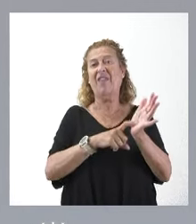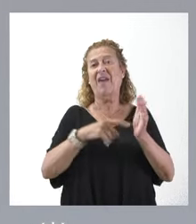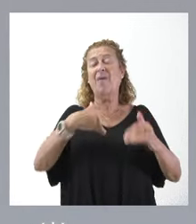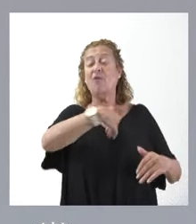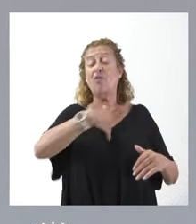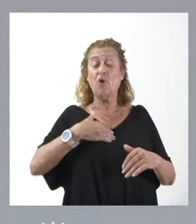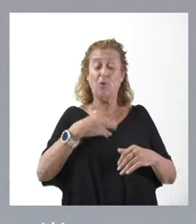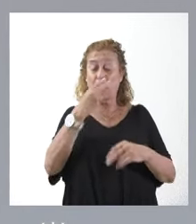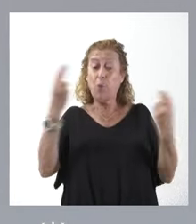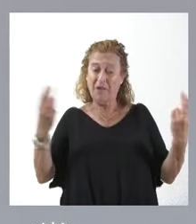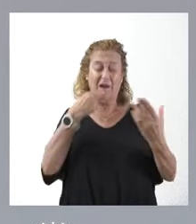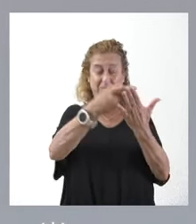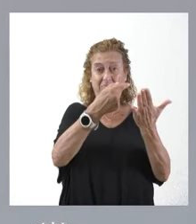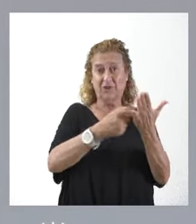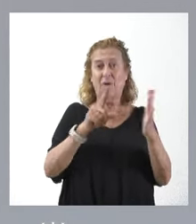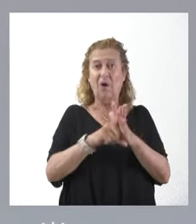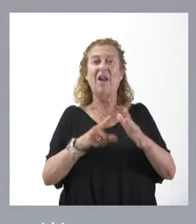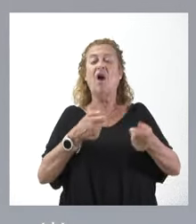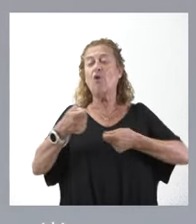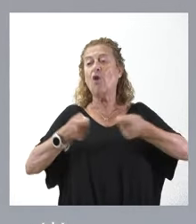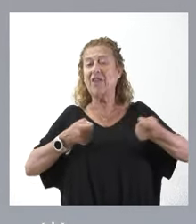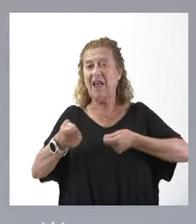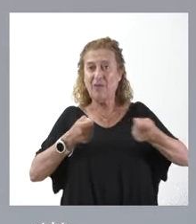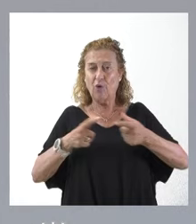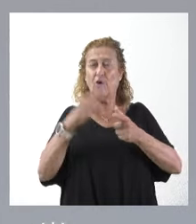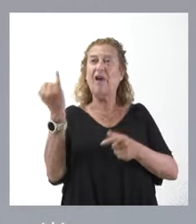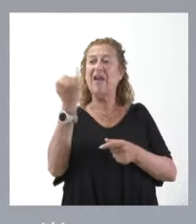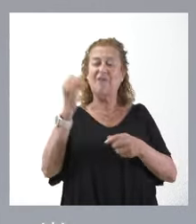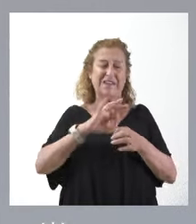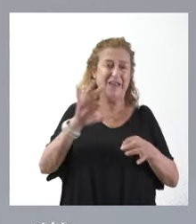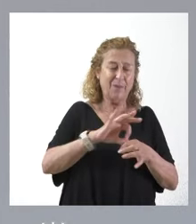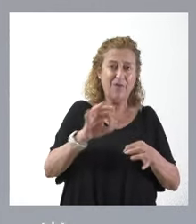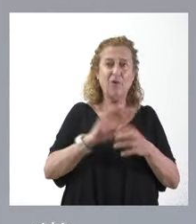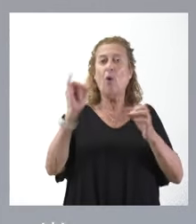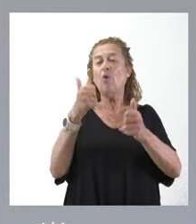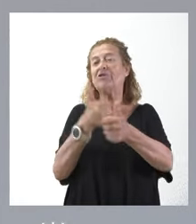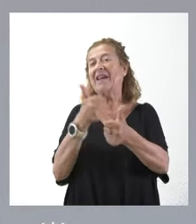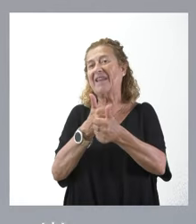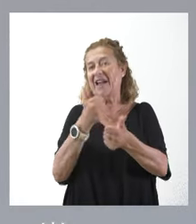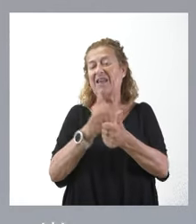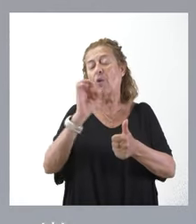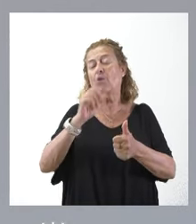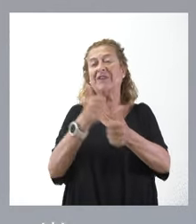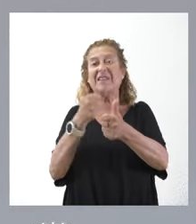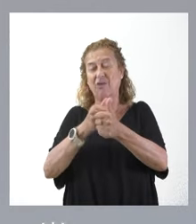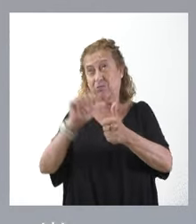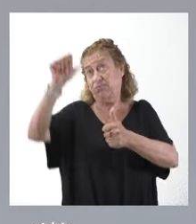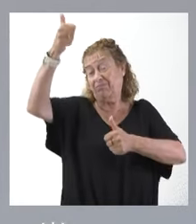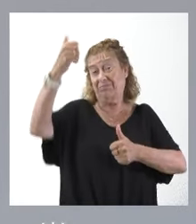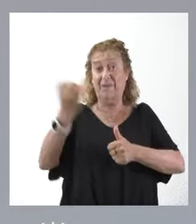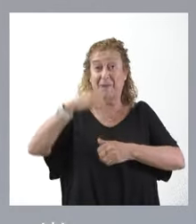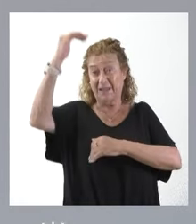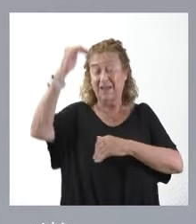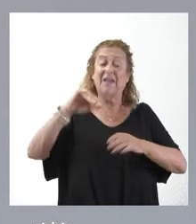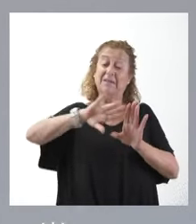cubrirse así, como son los puestos de coordinador, de jefe de servicio o secretarios o secretarias de alto cargo, si excluimos